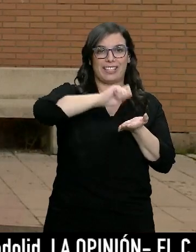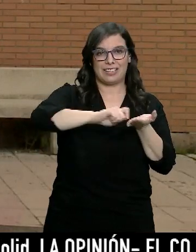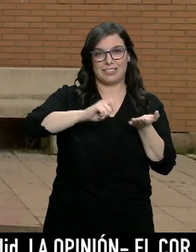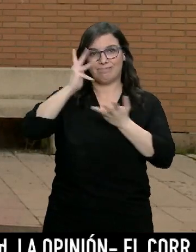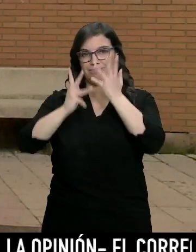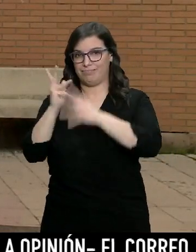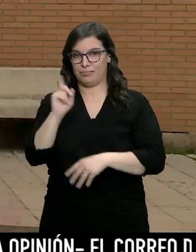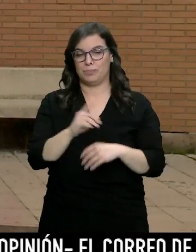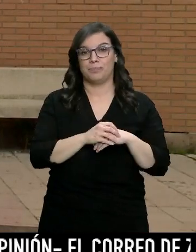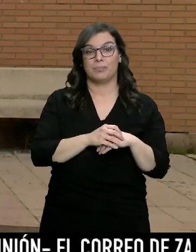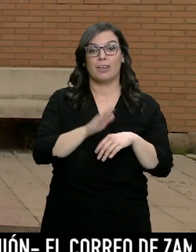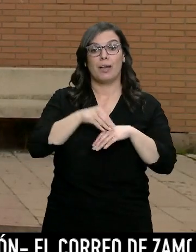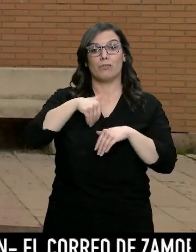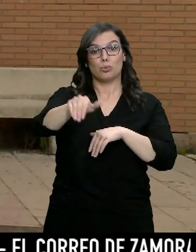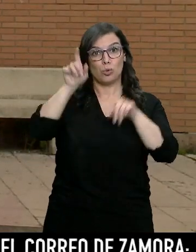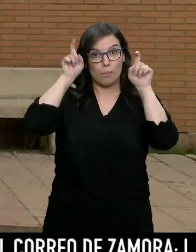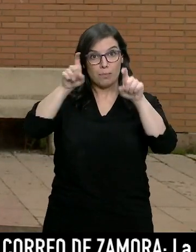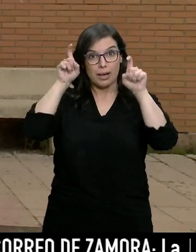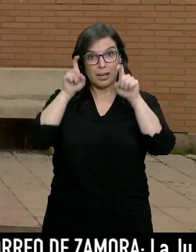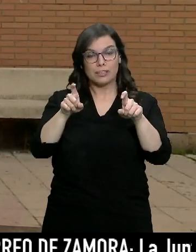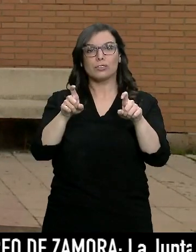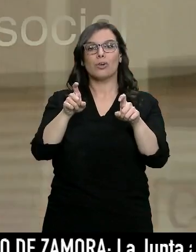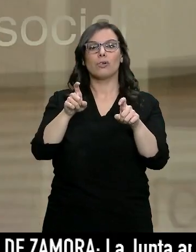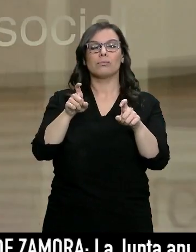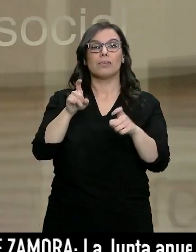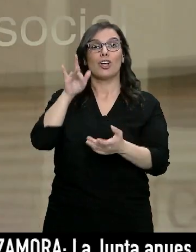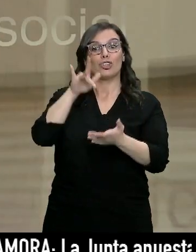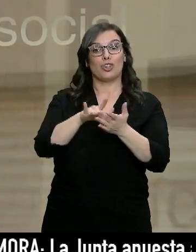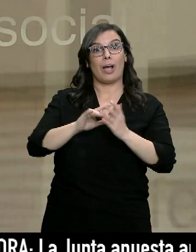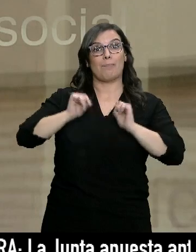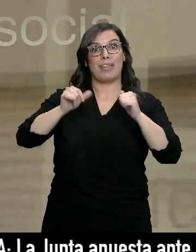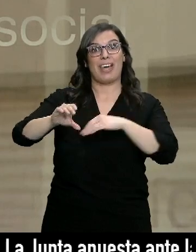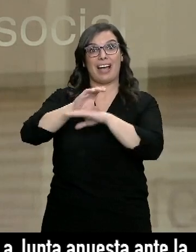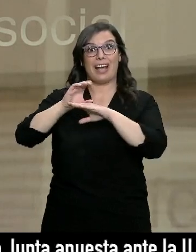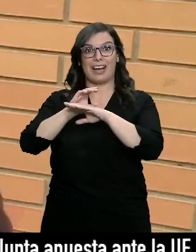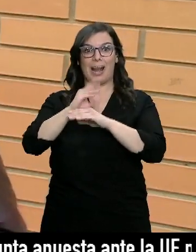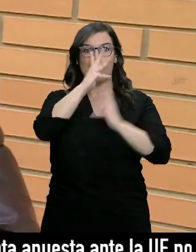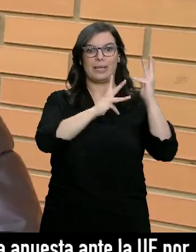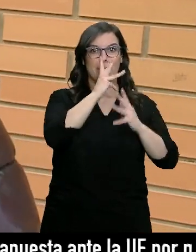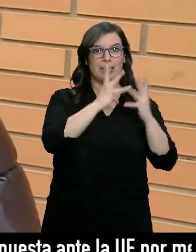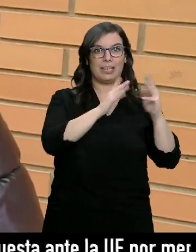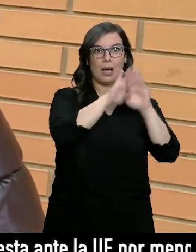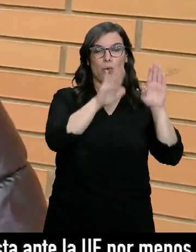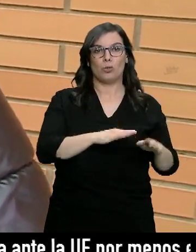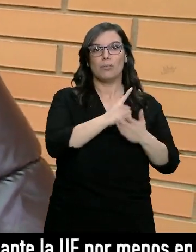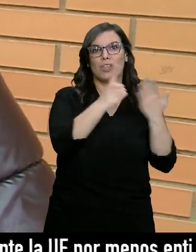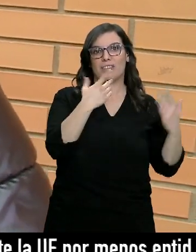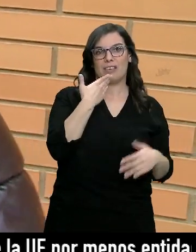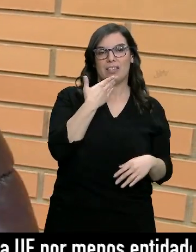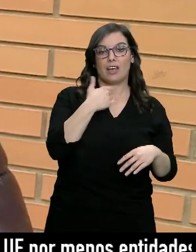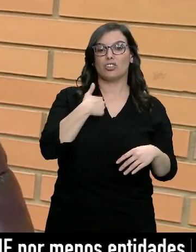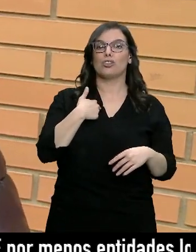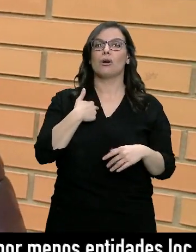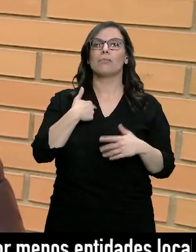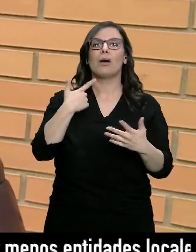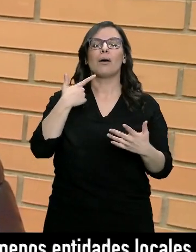Uno de cada cuatro futuros maestros llega a la facultad sin tocar las matemáticas desde los 16 años. Yo hice el bachillerato de artes, entonces